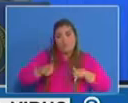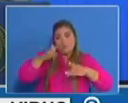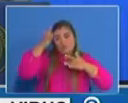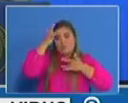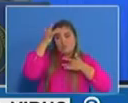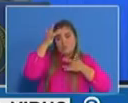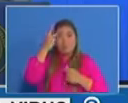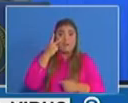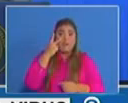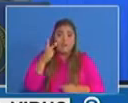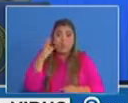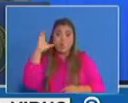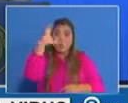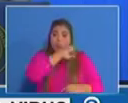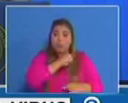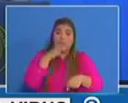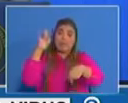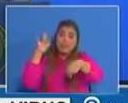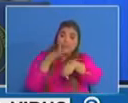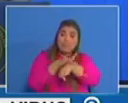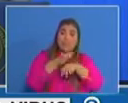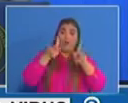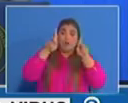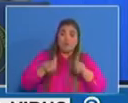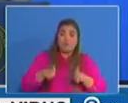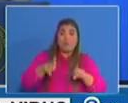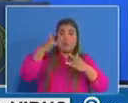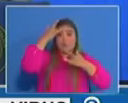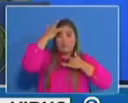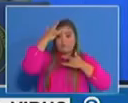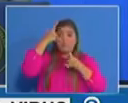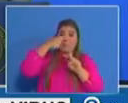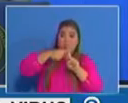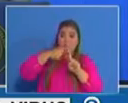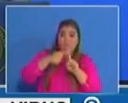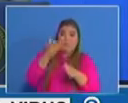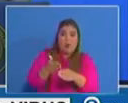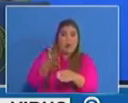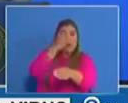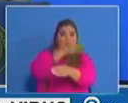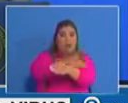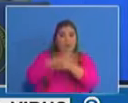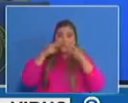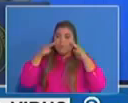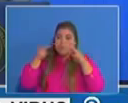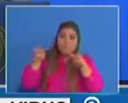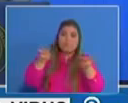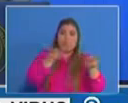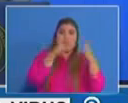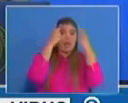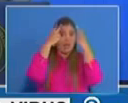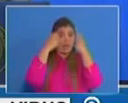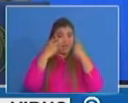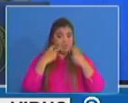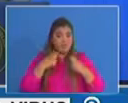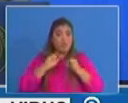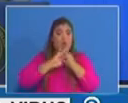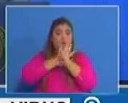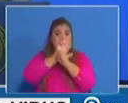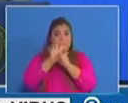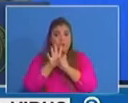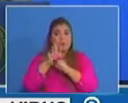contactos lo que va a permitir hacer una mejor optimización de las pruebas diagnósticas y hacer una mejor